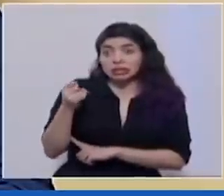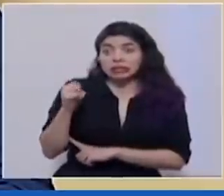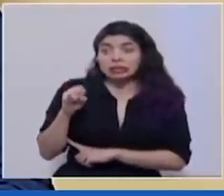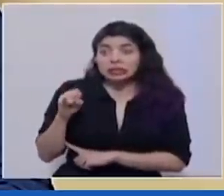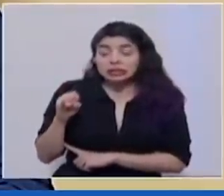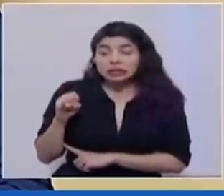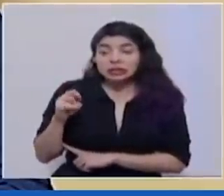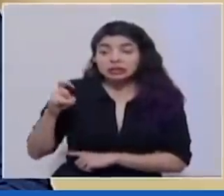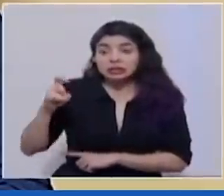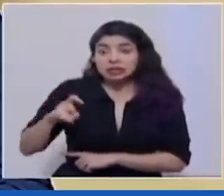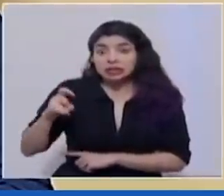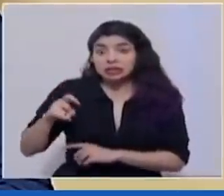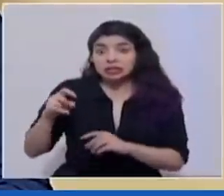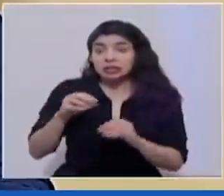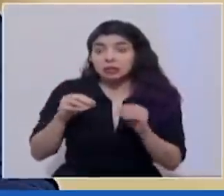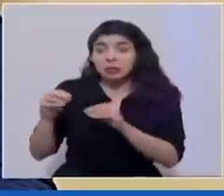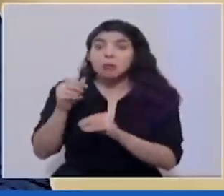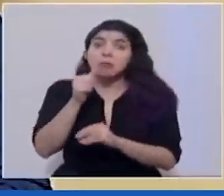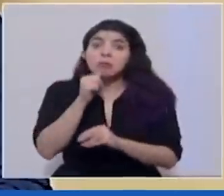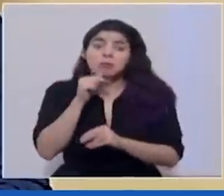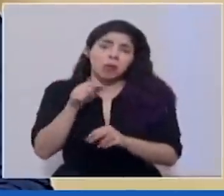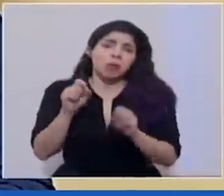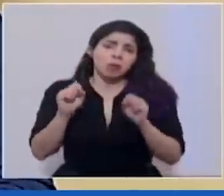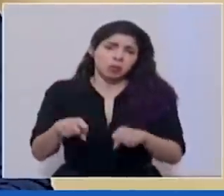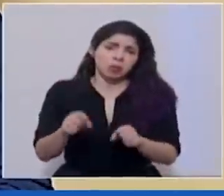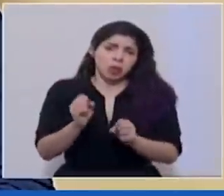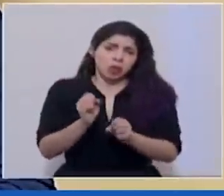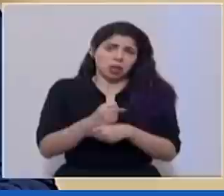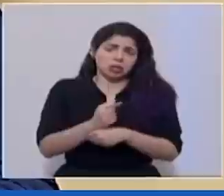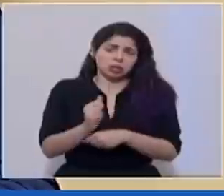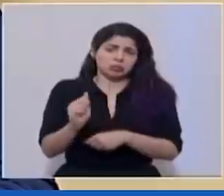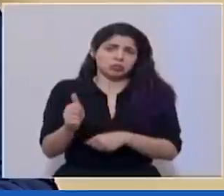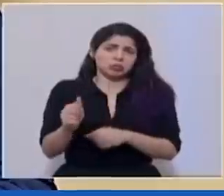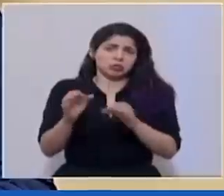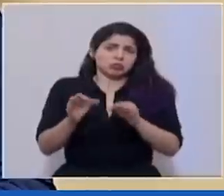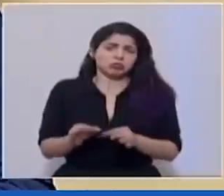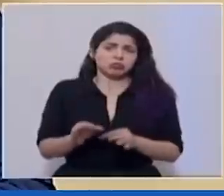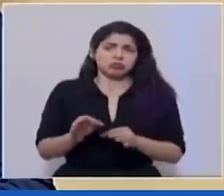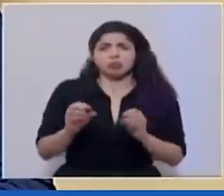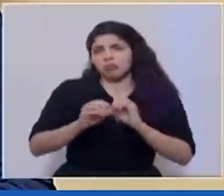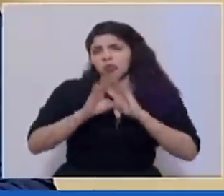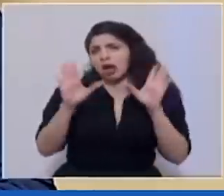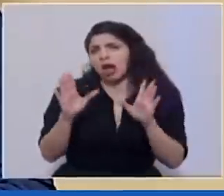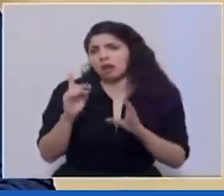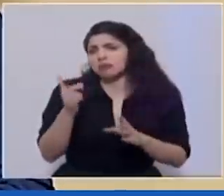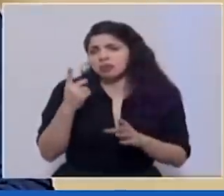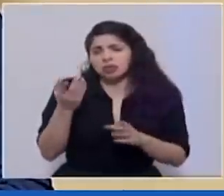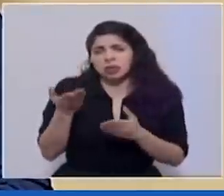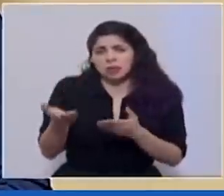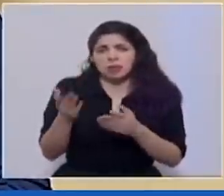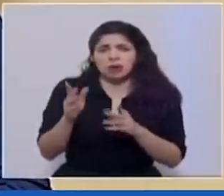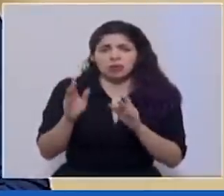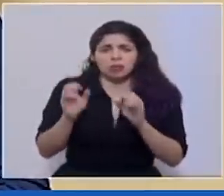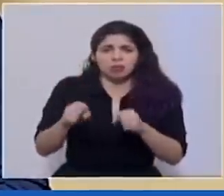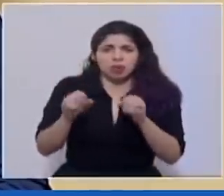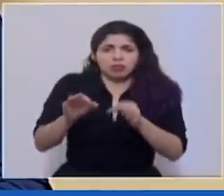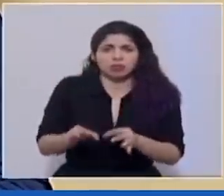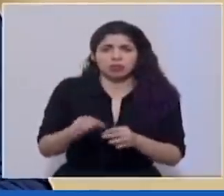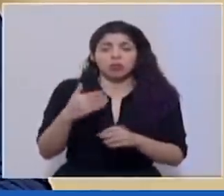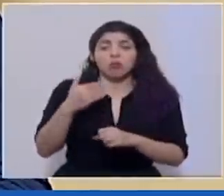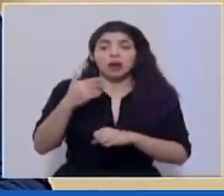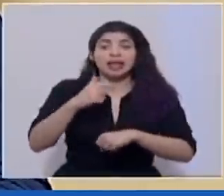eventualmente optar por un hospital privado también pues puede hacerlo. O eso es un asunto claro que siempre se ha manejado así en tiempos